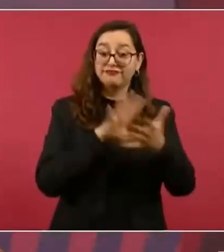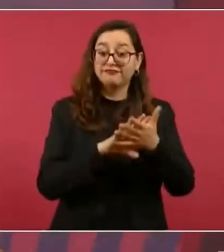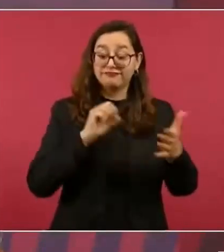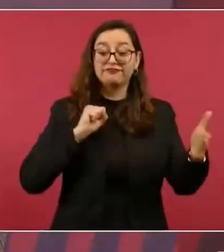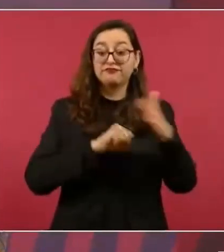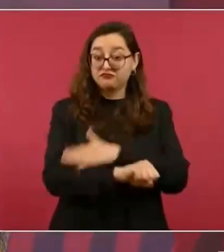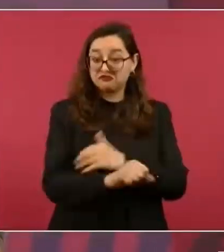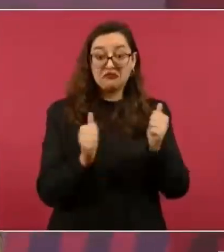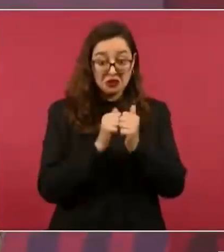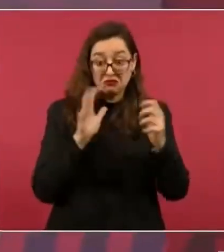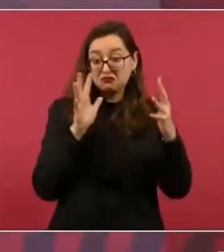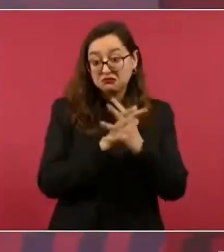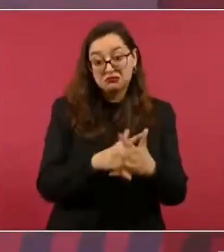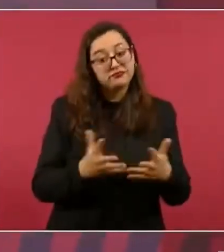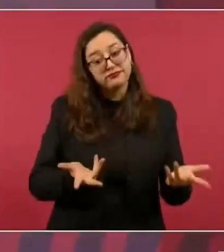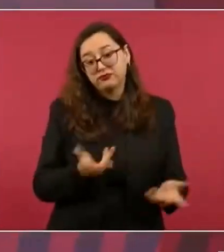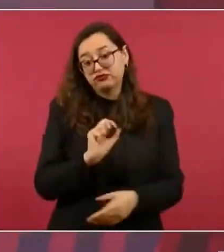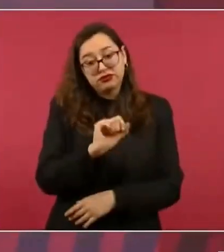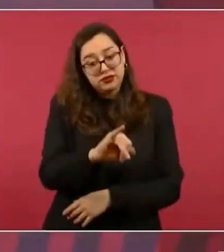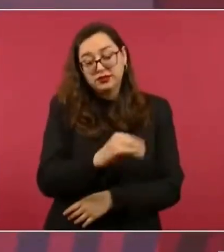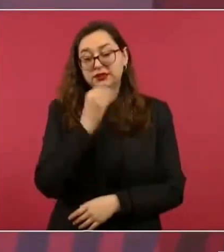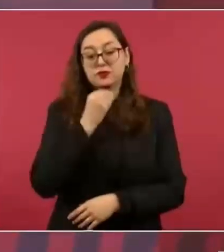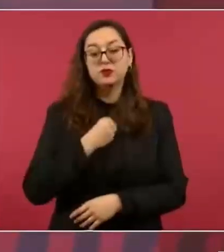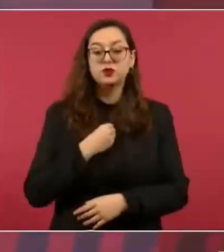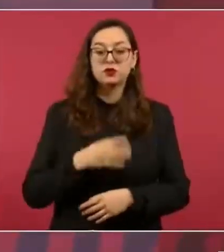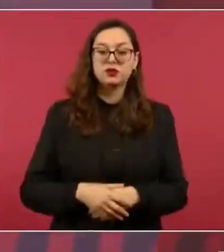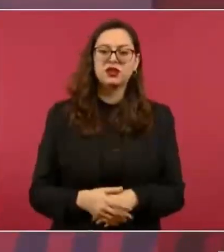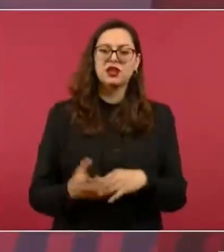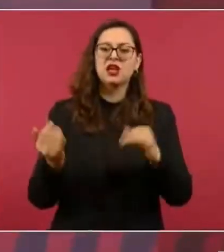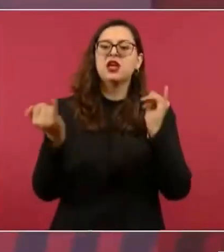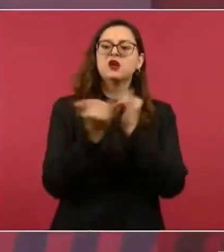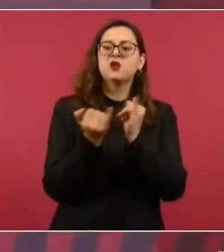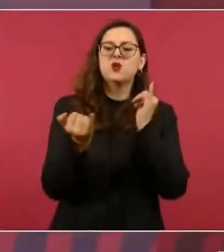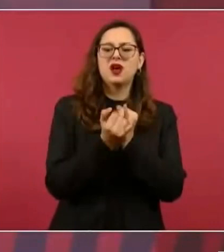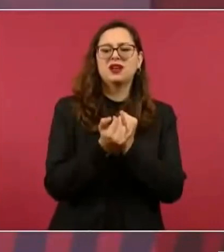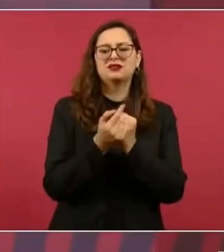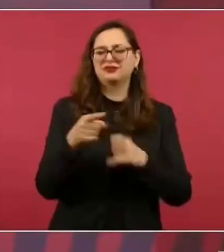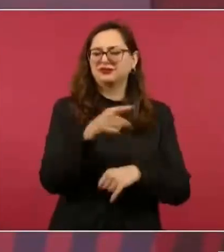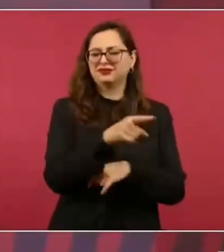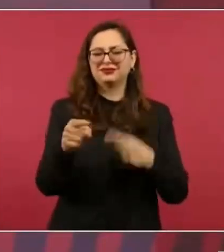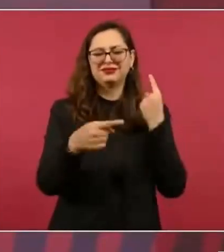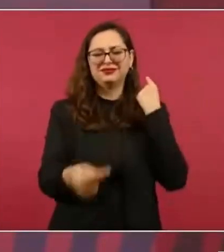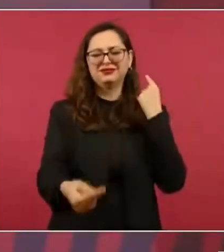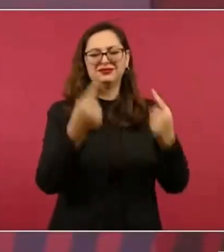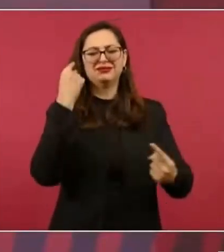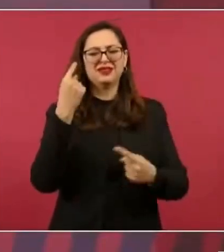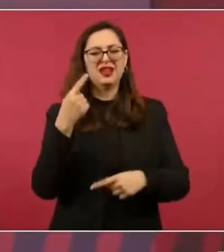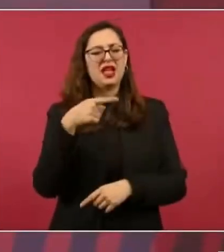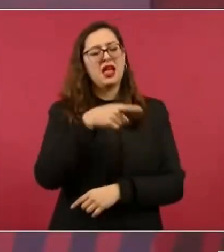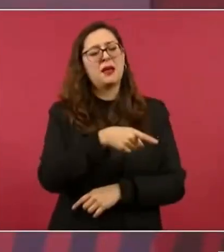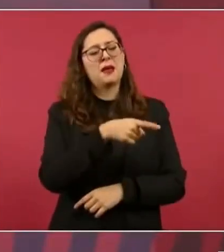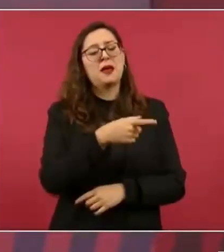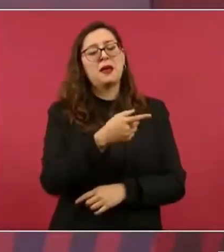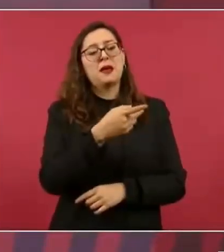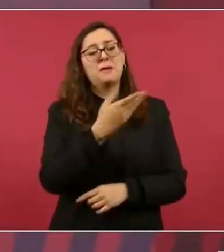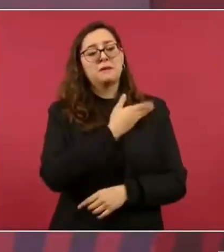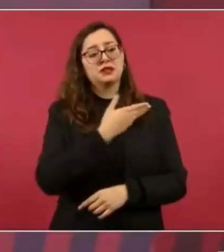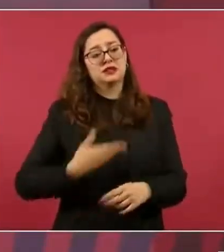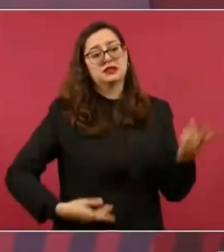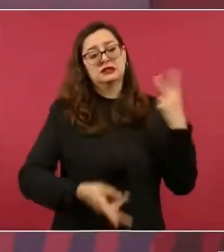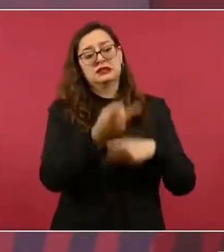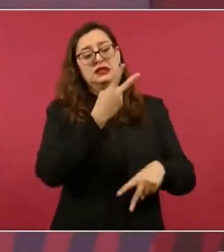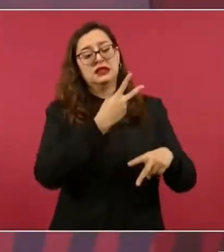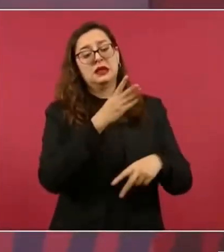venía el presidente Biden, no, nosotros somos independientes, somos libres, somos